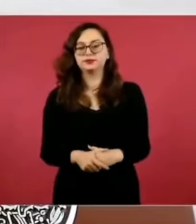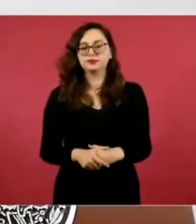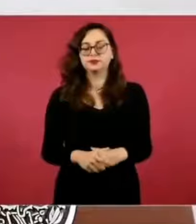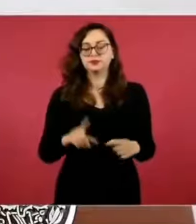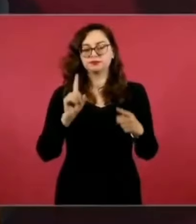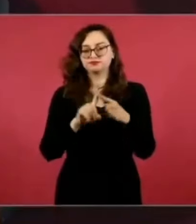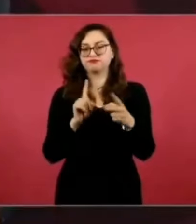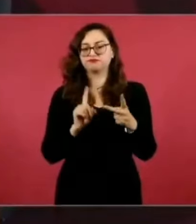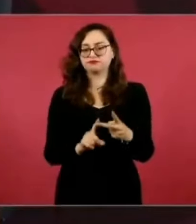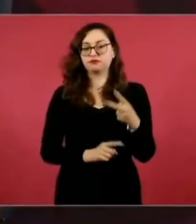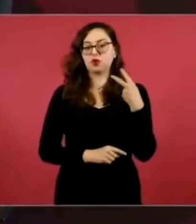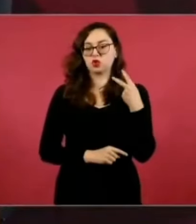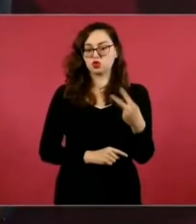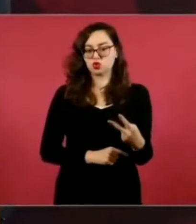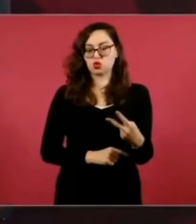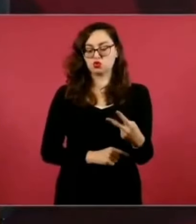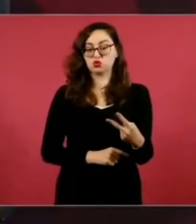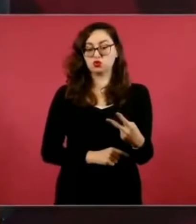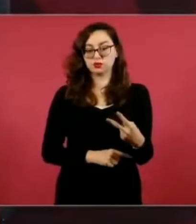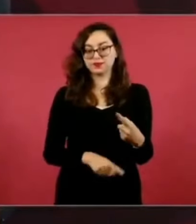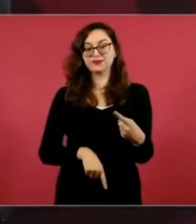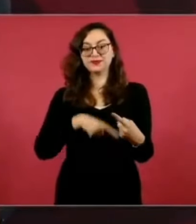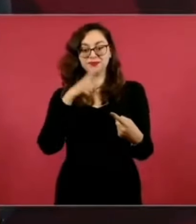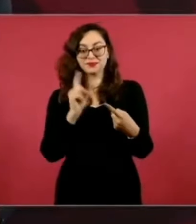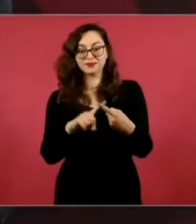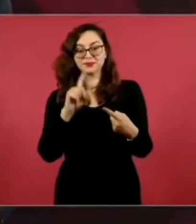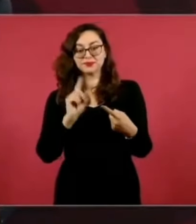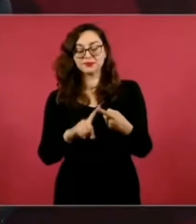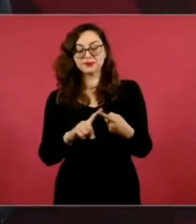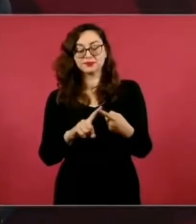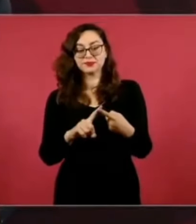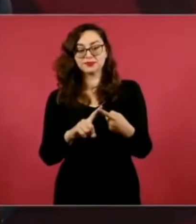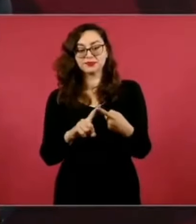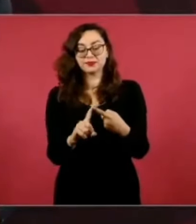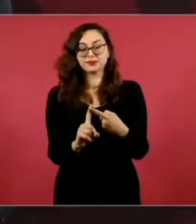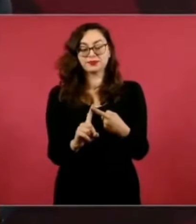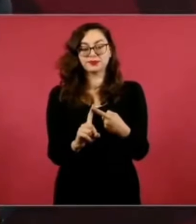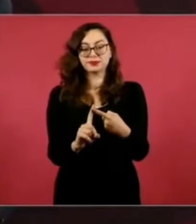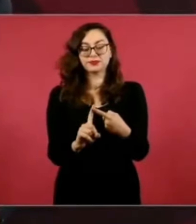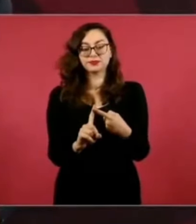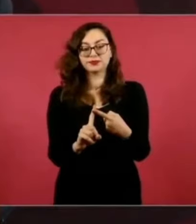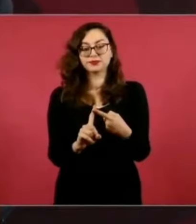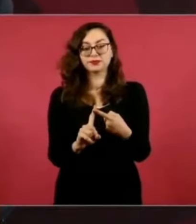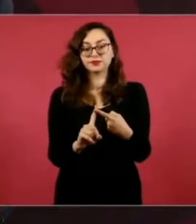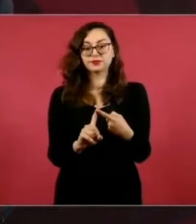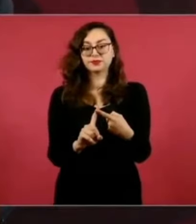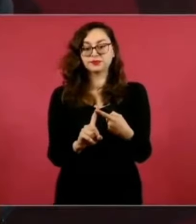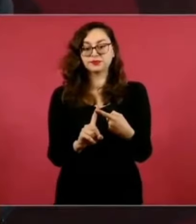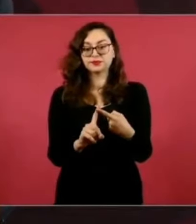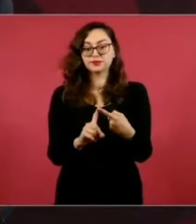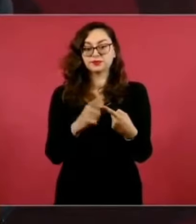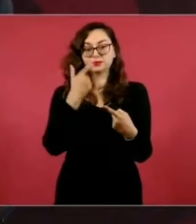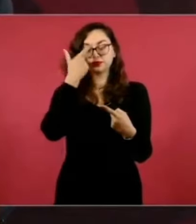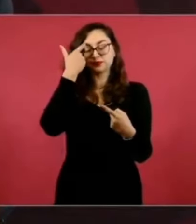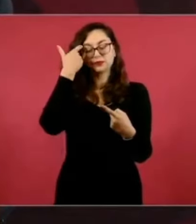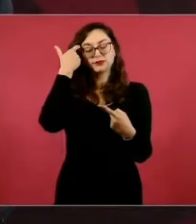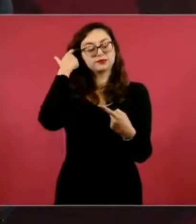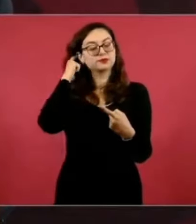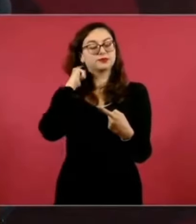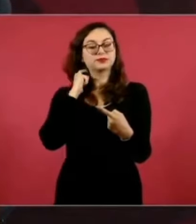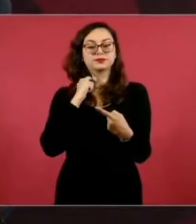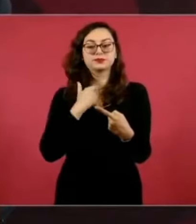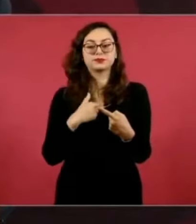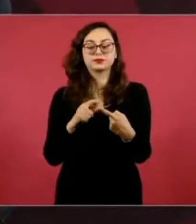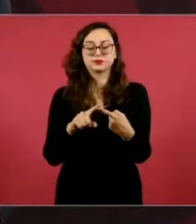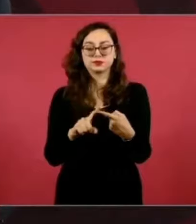medidas. Una, voy a enviarle una